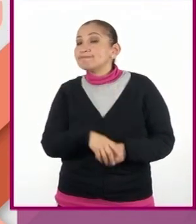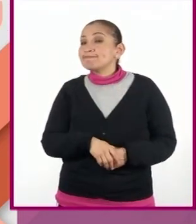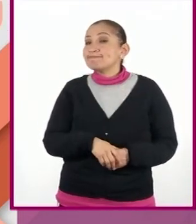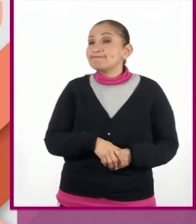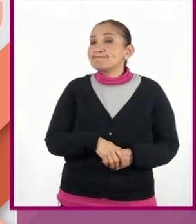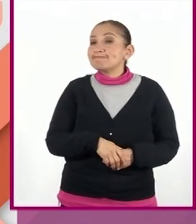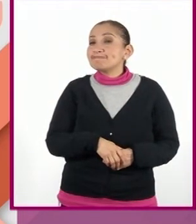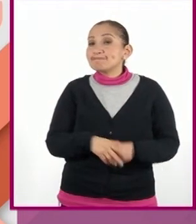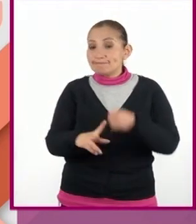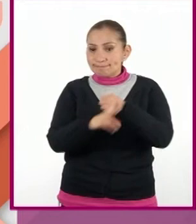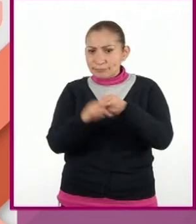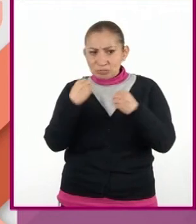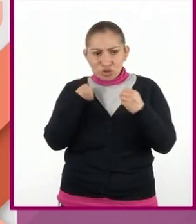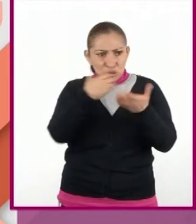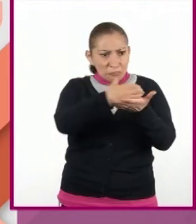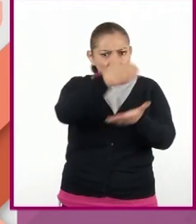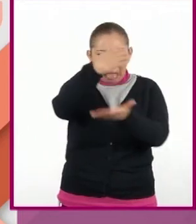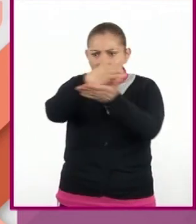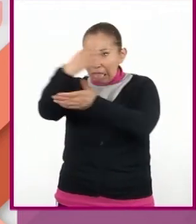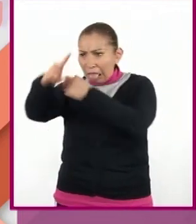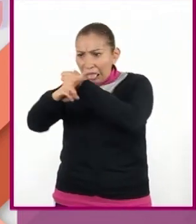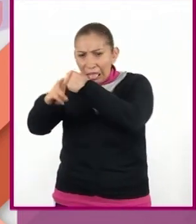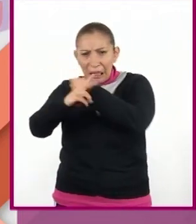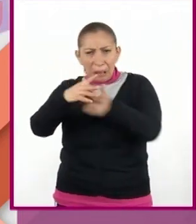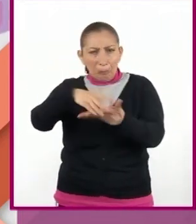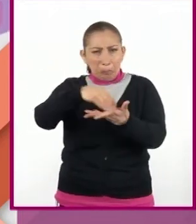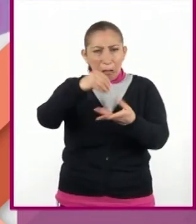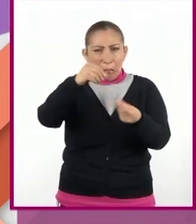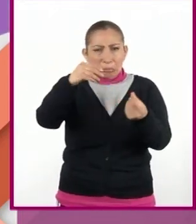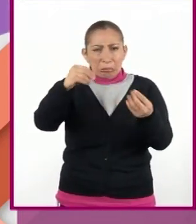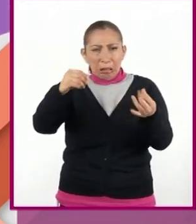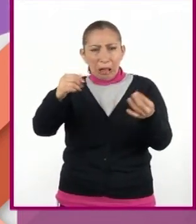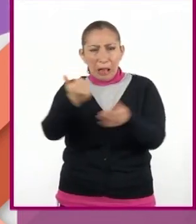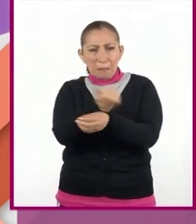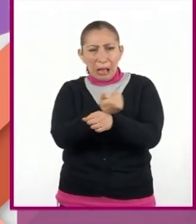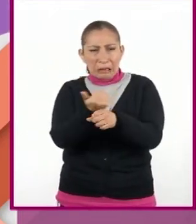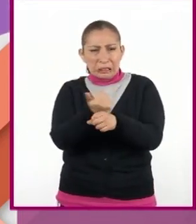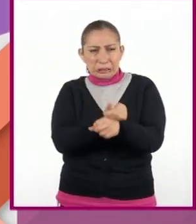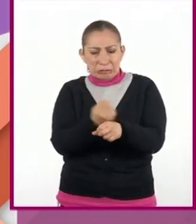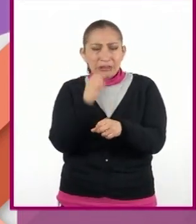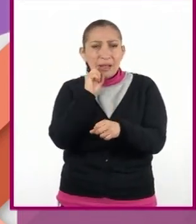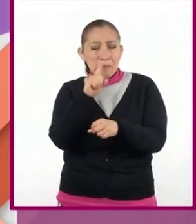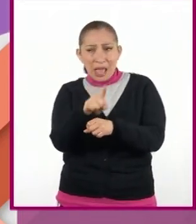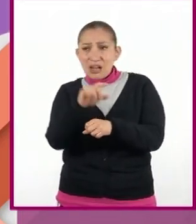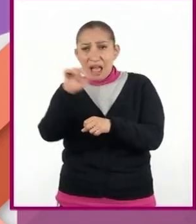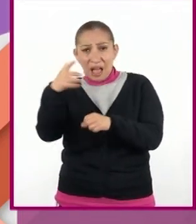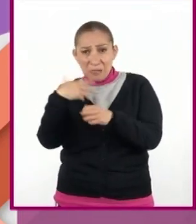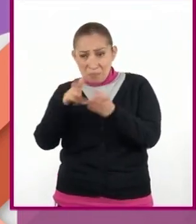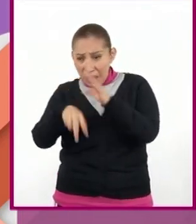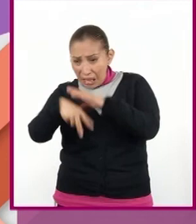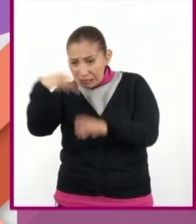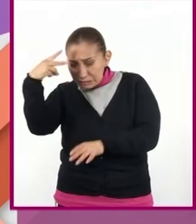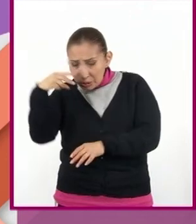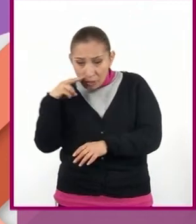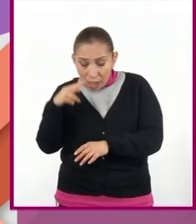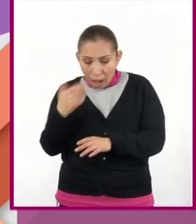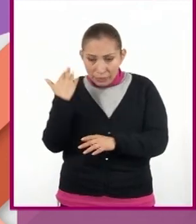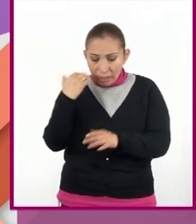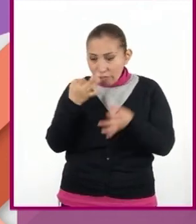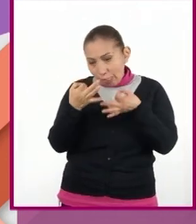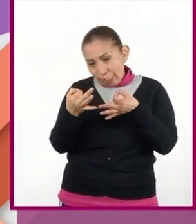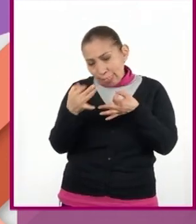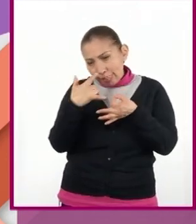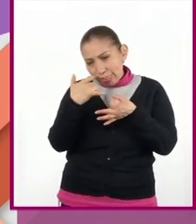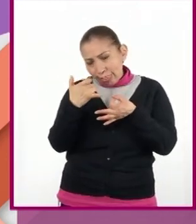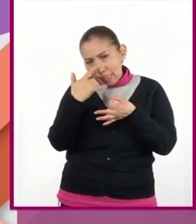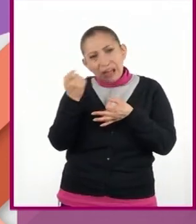En la vitrina había tantos frascos recubiertos con ese polvo amarillento y también el que estaba vacío, que antes me había llamado